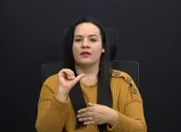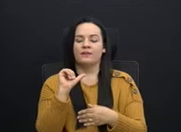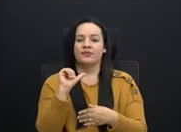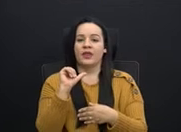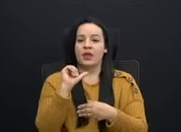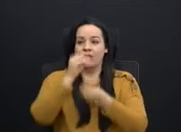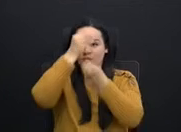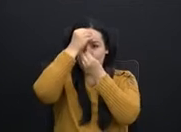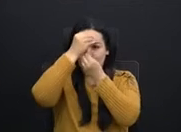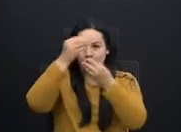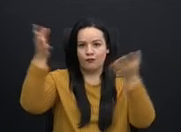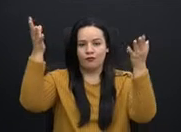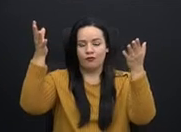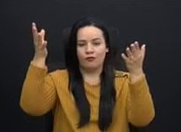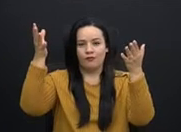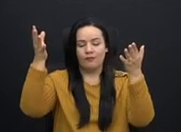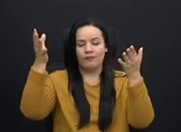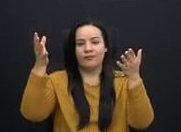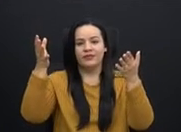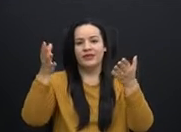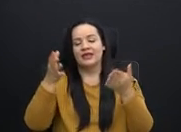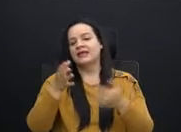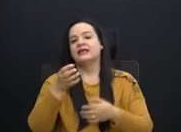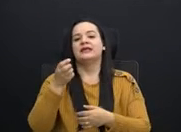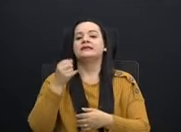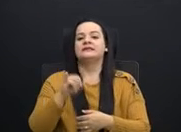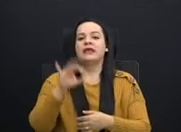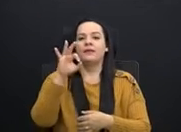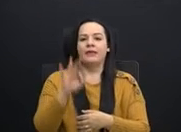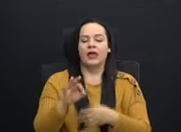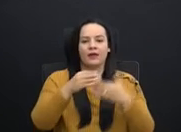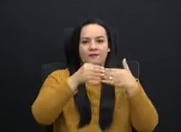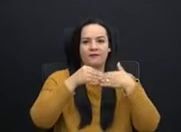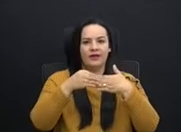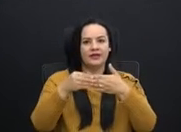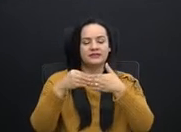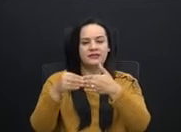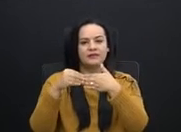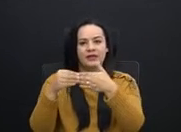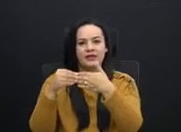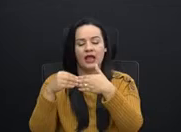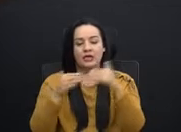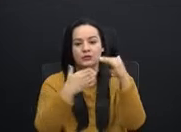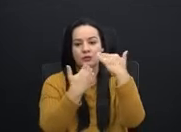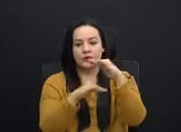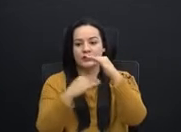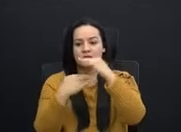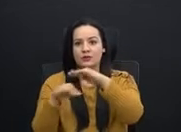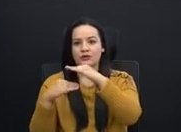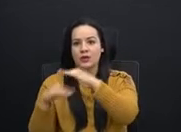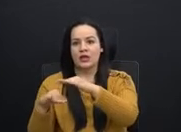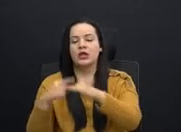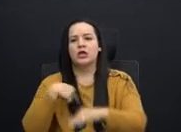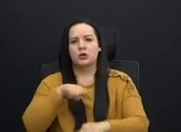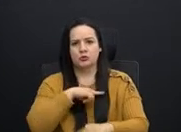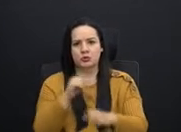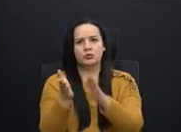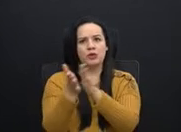platillos anuncia si bien una flexibilización de las restricciones que aplaudemos